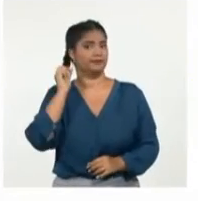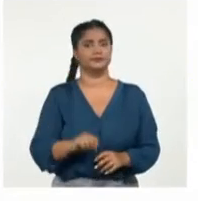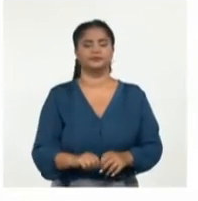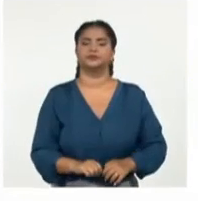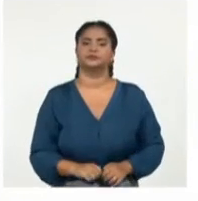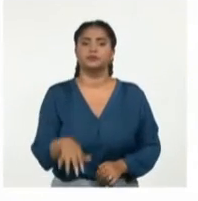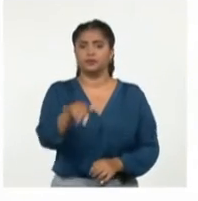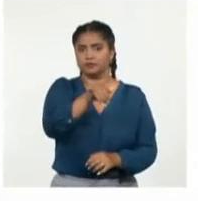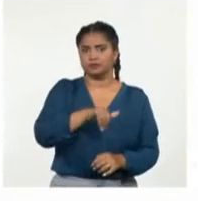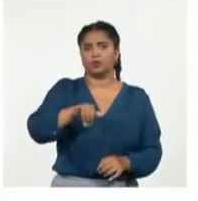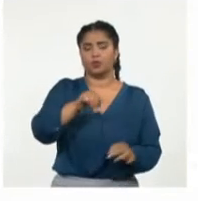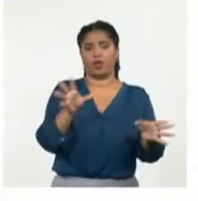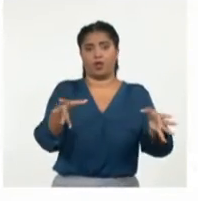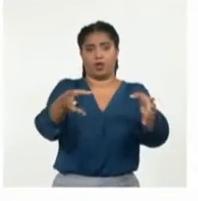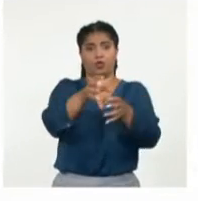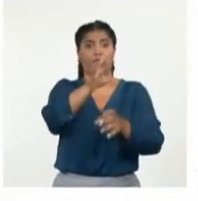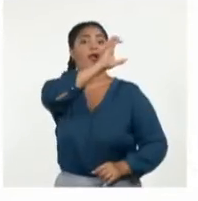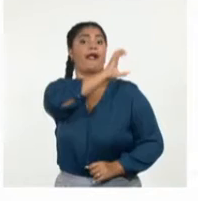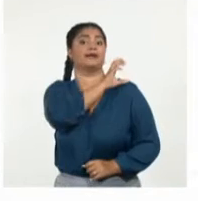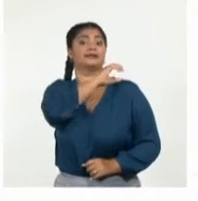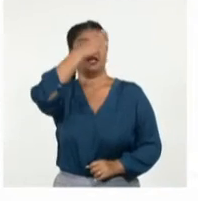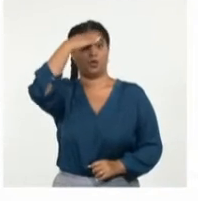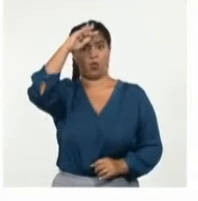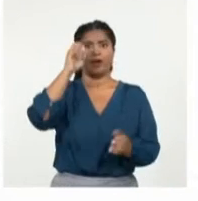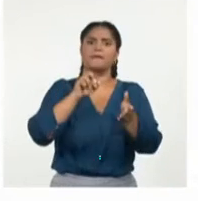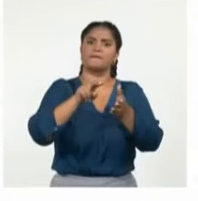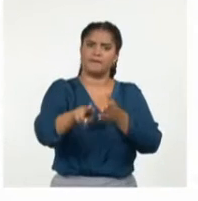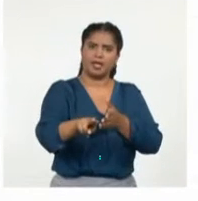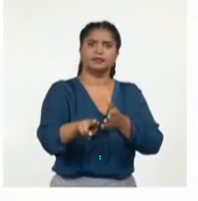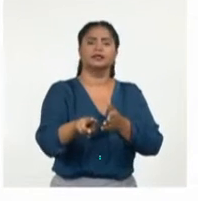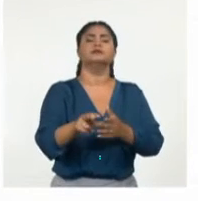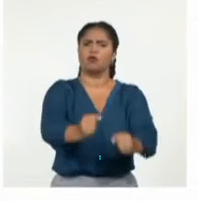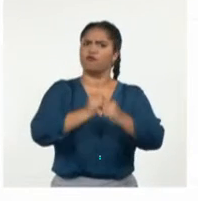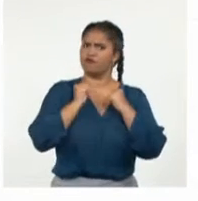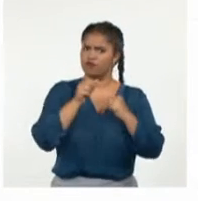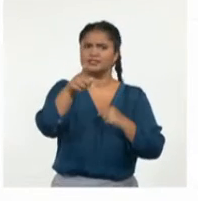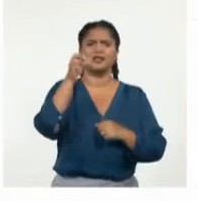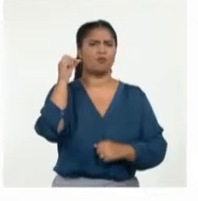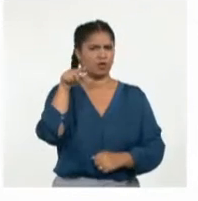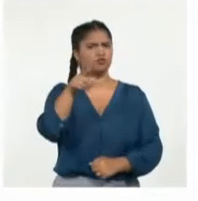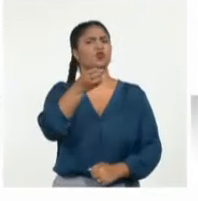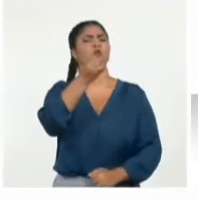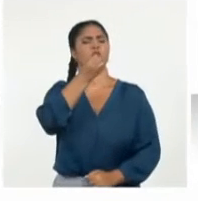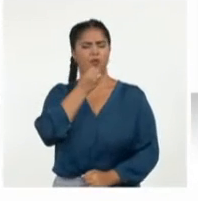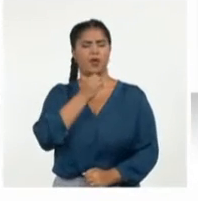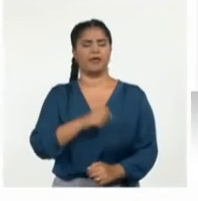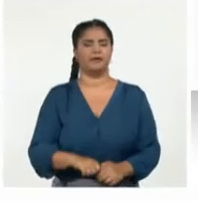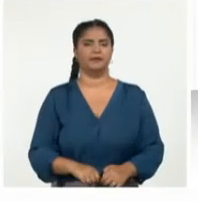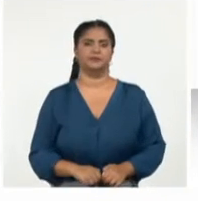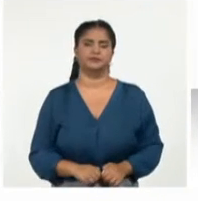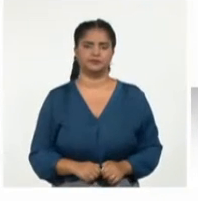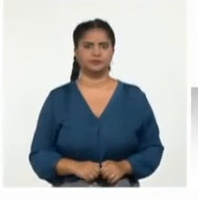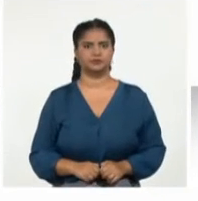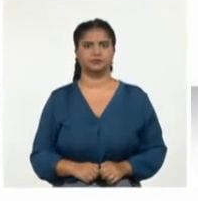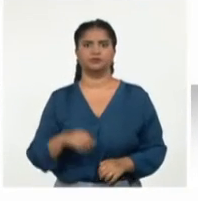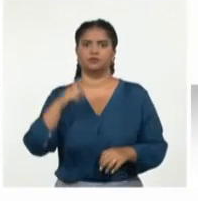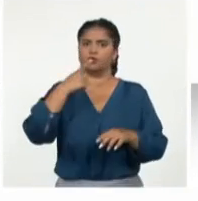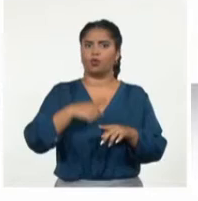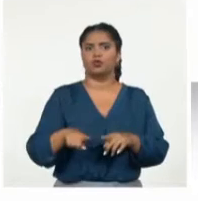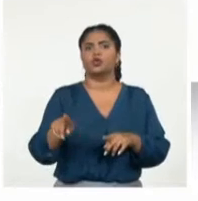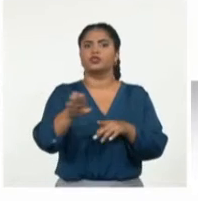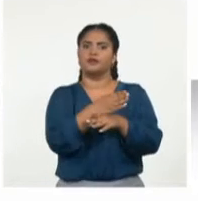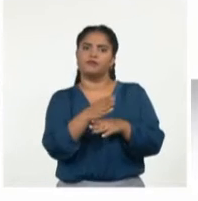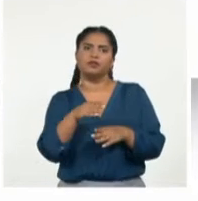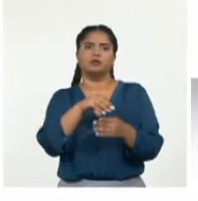similar al de la Cancillería cubana a través del ministro de Relaciones Exteriores, Bruno Rodríguez Parrilla. Autoridades e instituciones